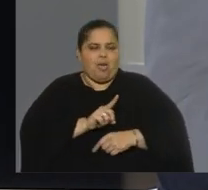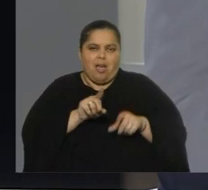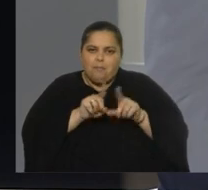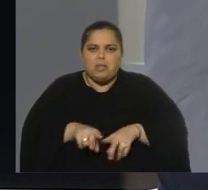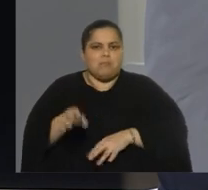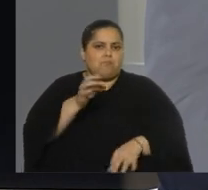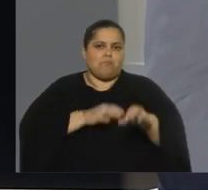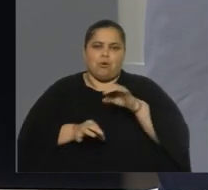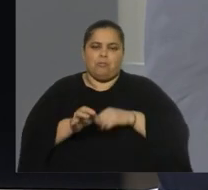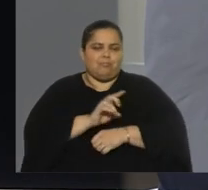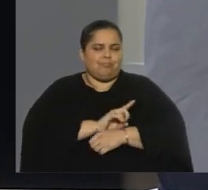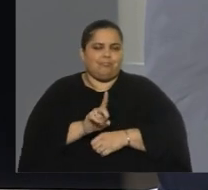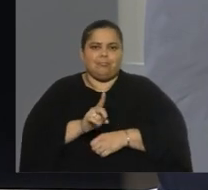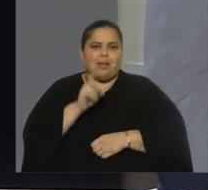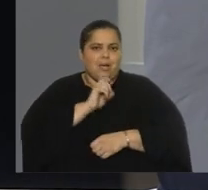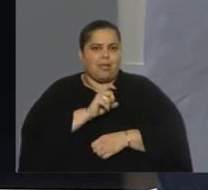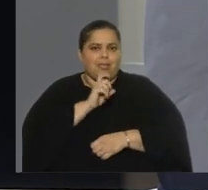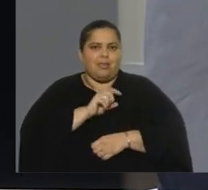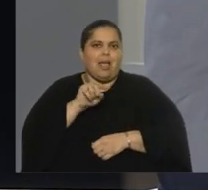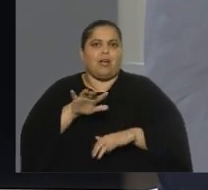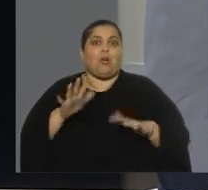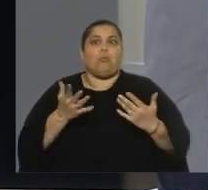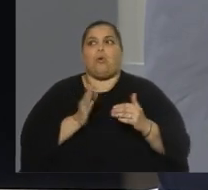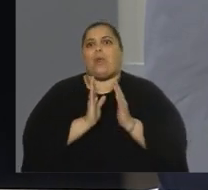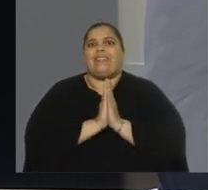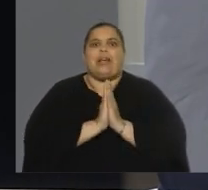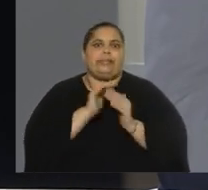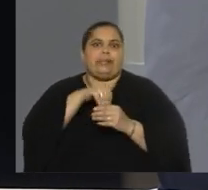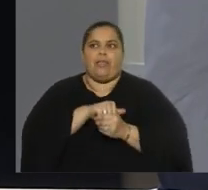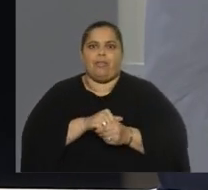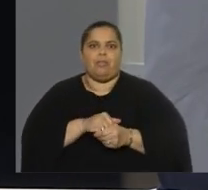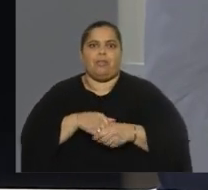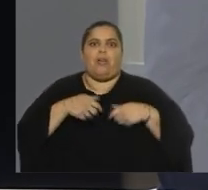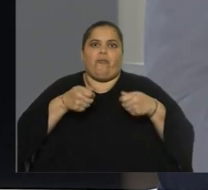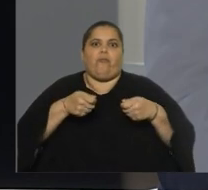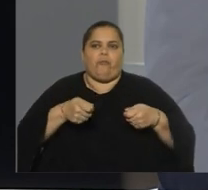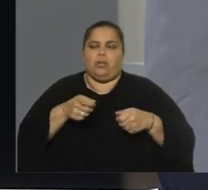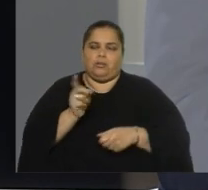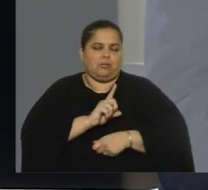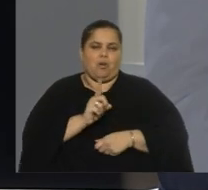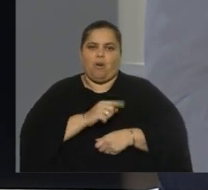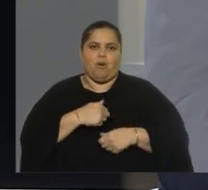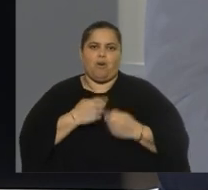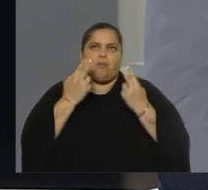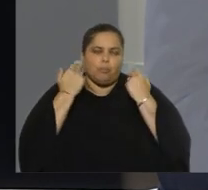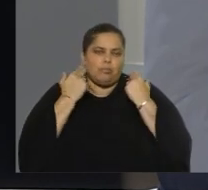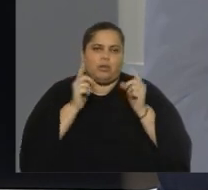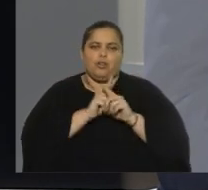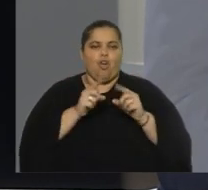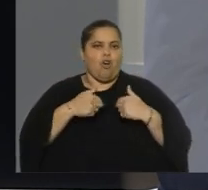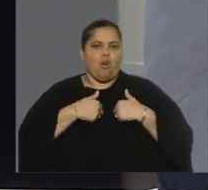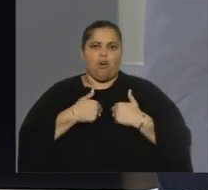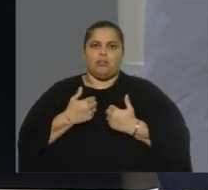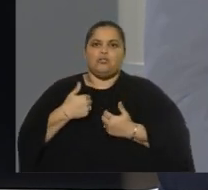o lo que pensábamos, realmente es porque es una iglesia, y no un partido político, y no somos feligreses, somos ciudadanos, uno tiene que